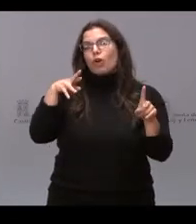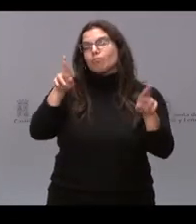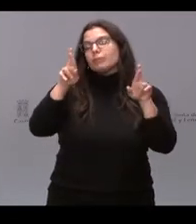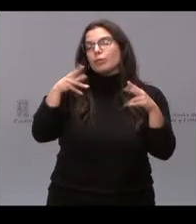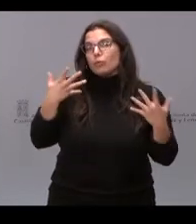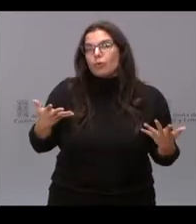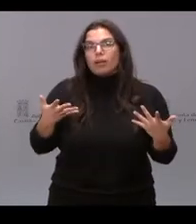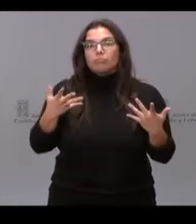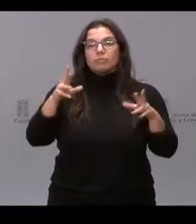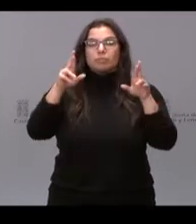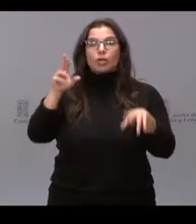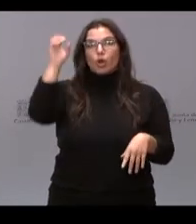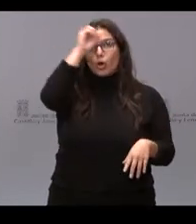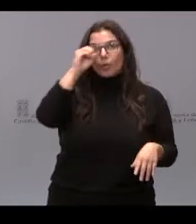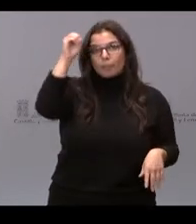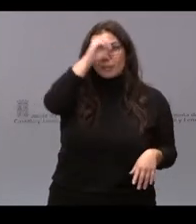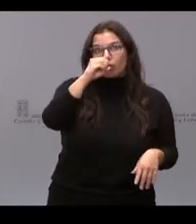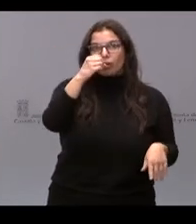opiniones y